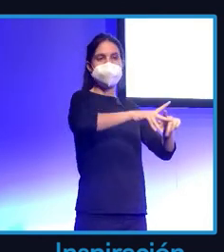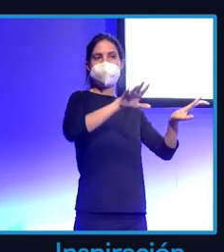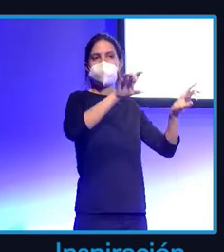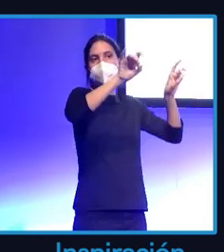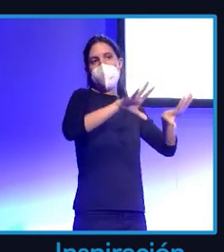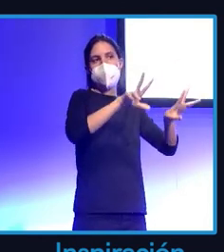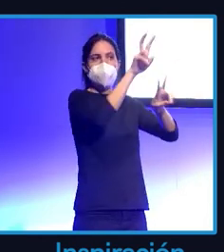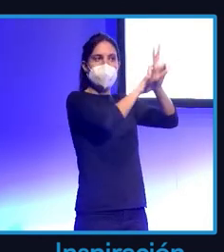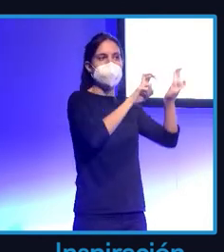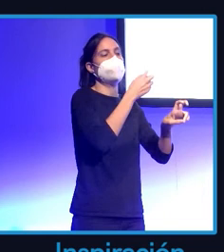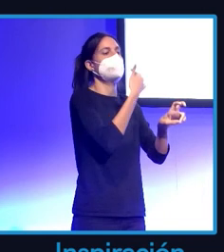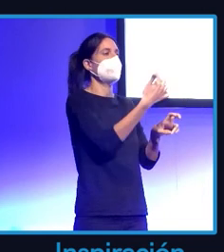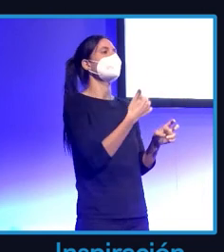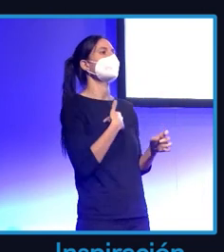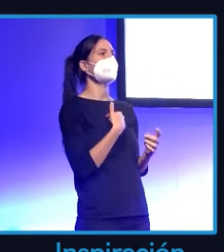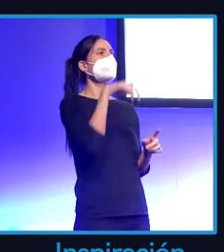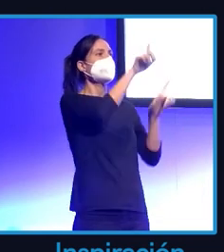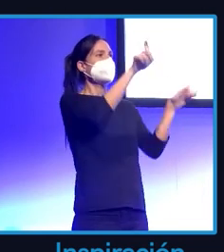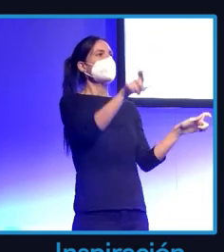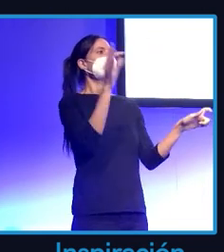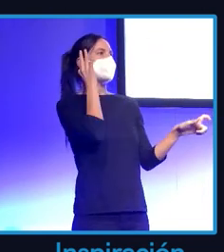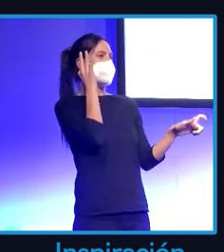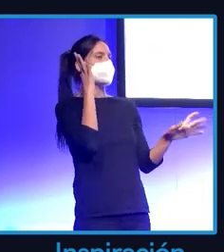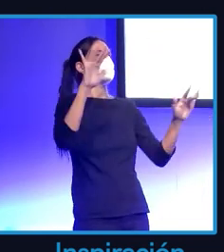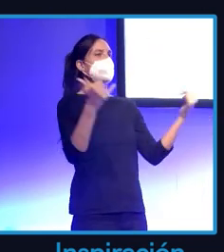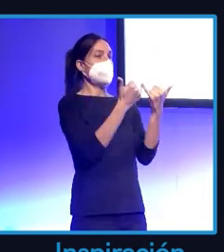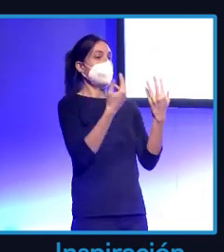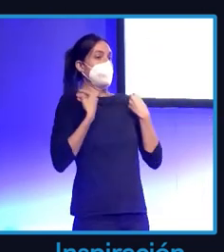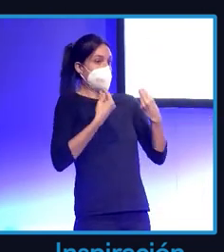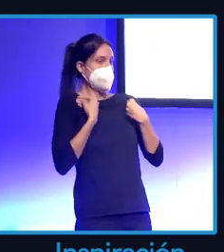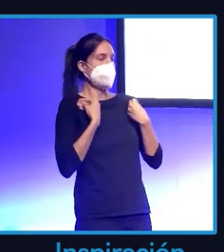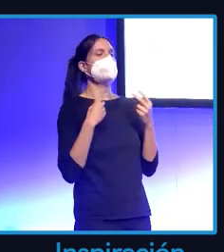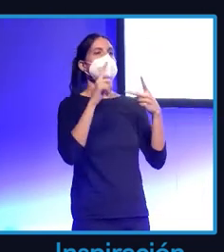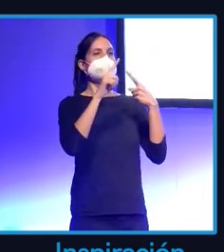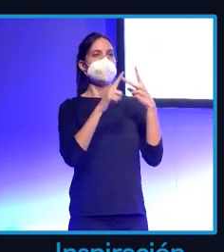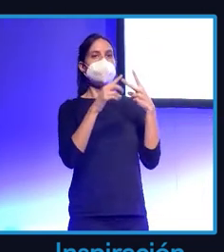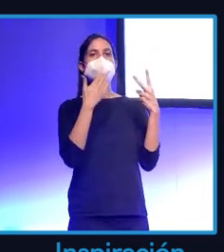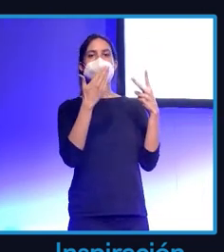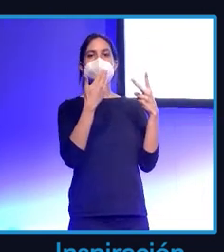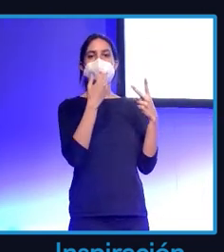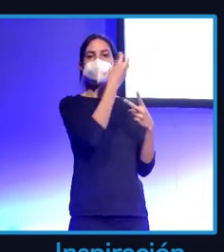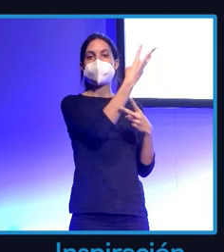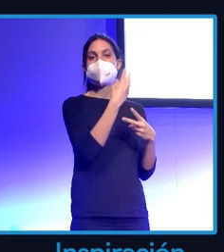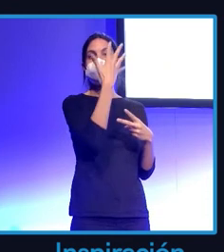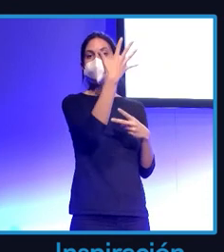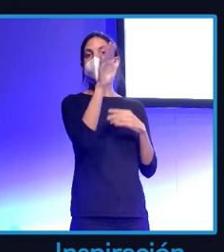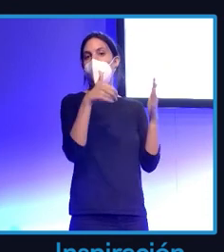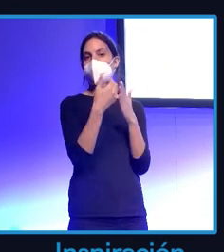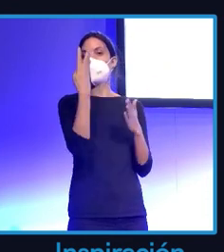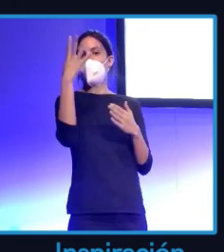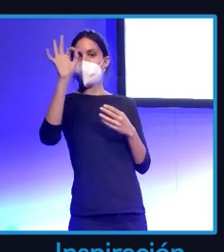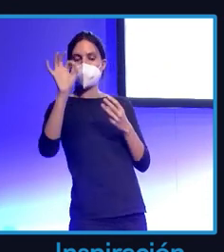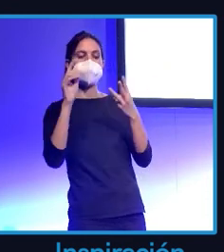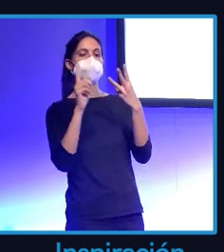necesito chicas que vivan en Tenerife, que tengan entre 25 y 34 años, que consuman este tipo de marcas y en base